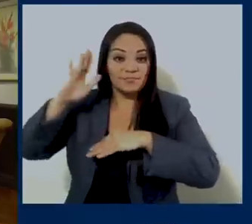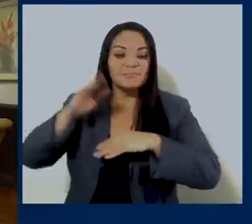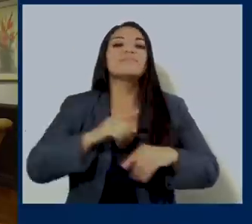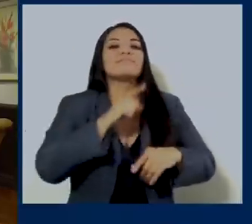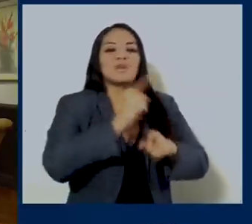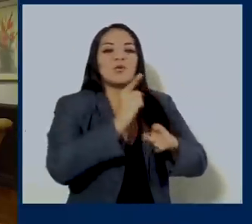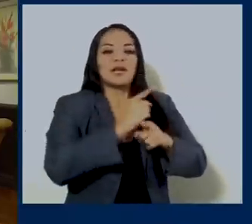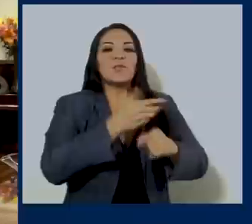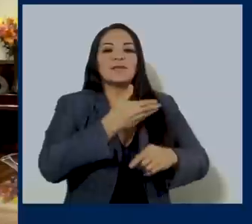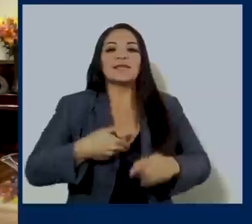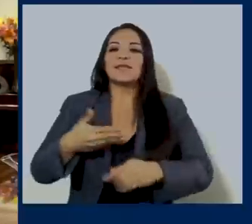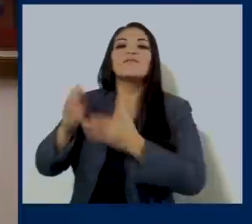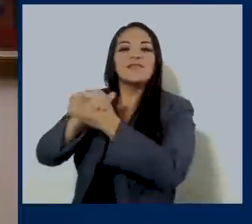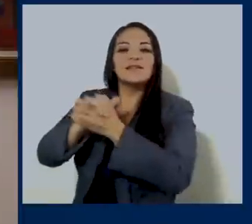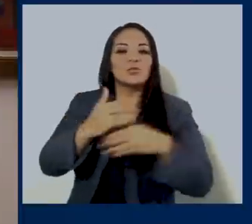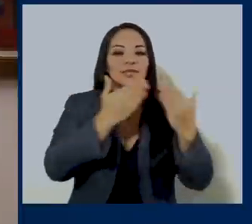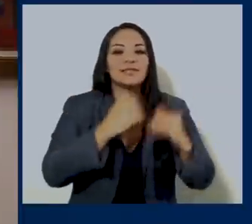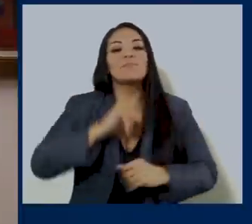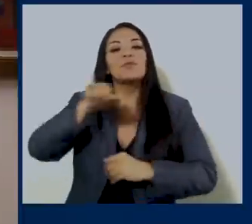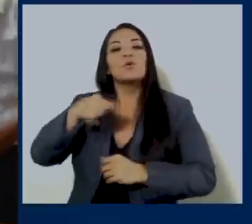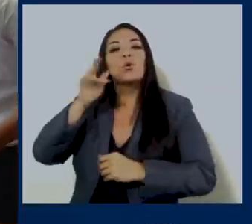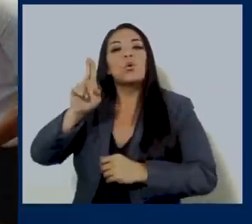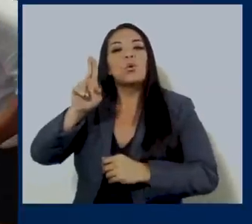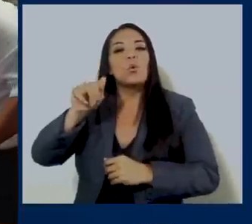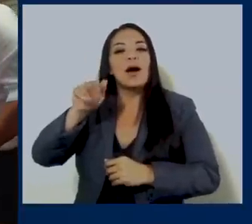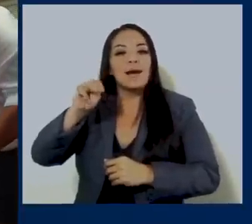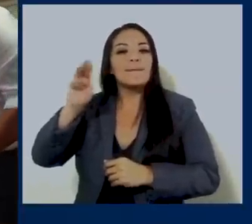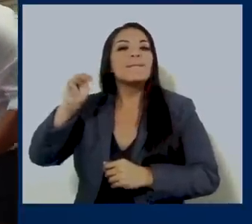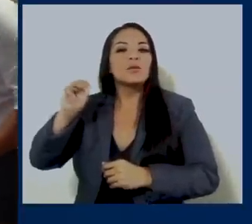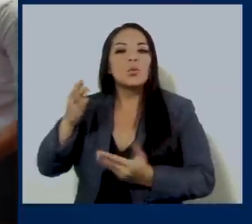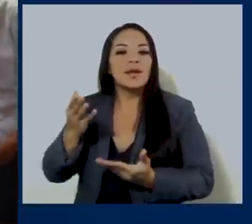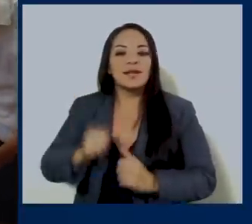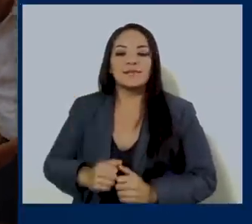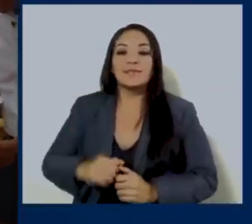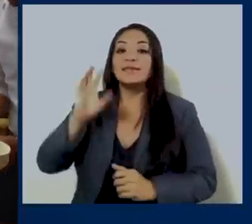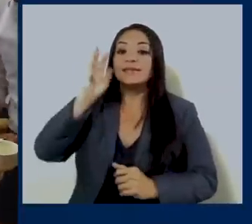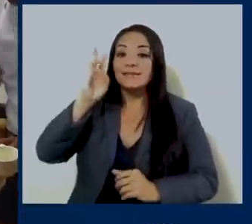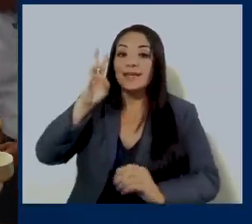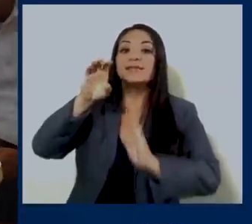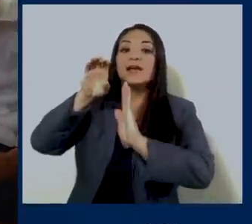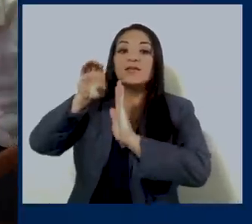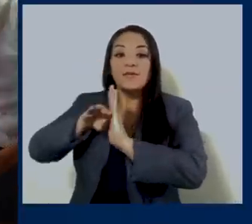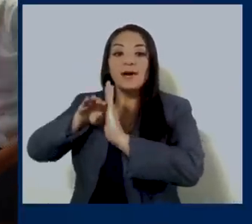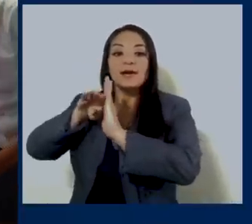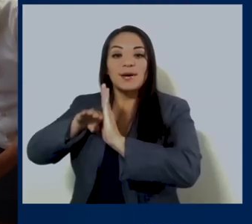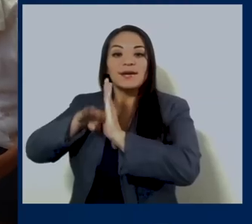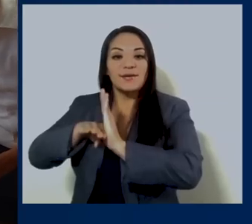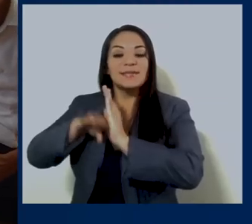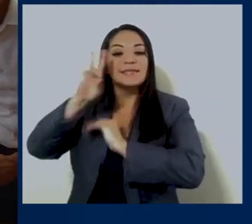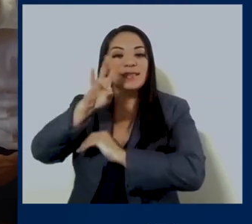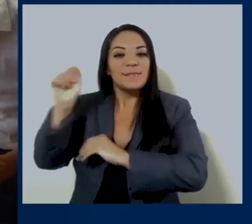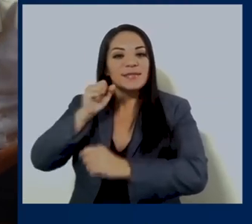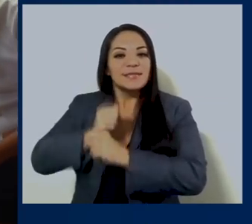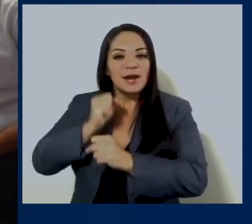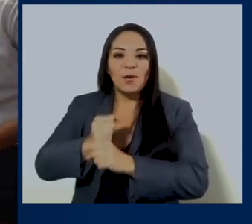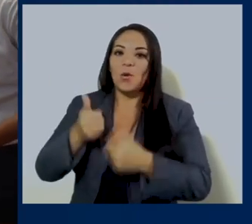es, así es, presidente. Lo felicito. Muchas gracias. Desde Juan Manuel, seis rebajas en